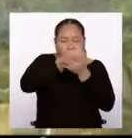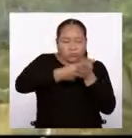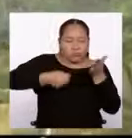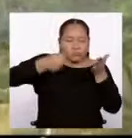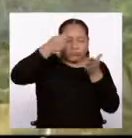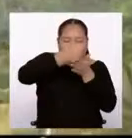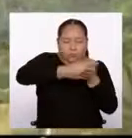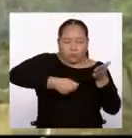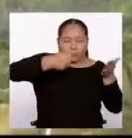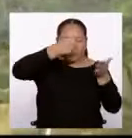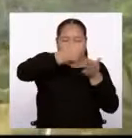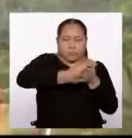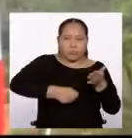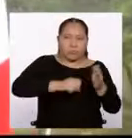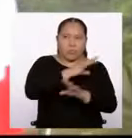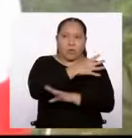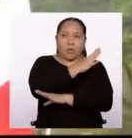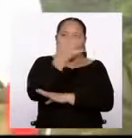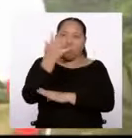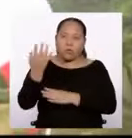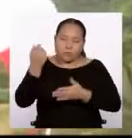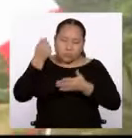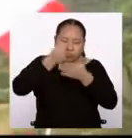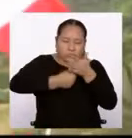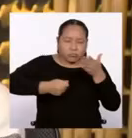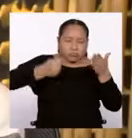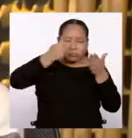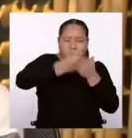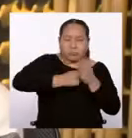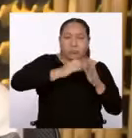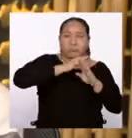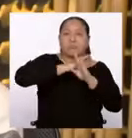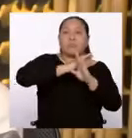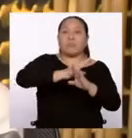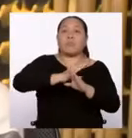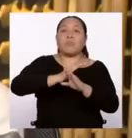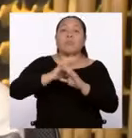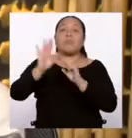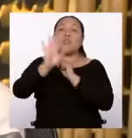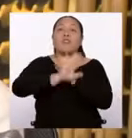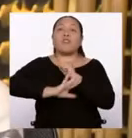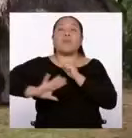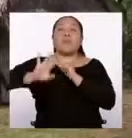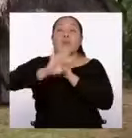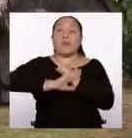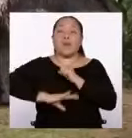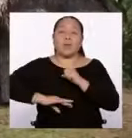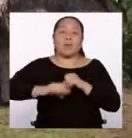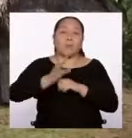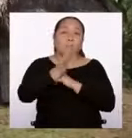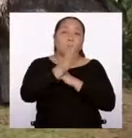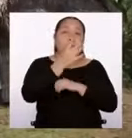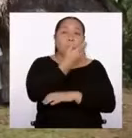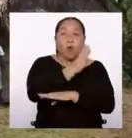nuestro bosque, por nuestras especies que existen dentro de ellos.